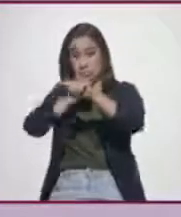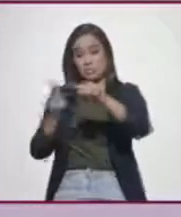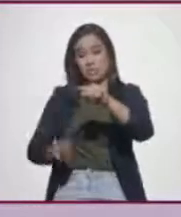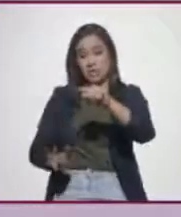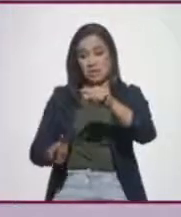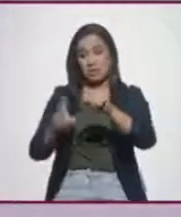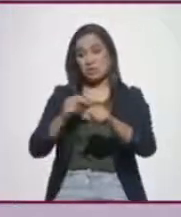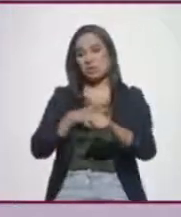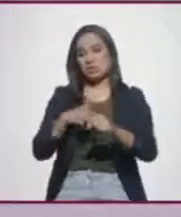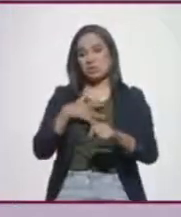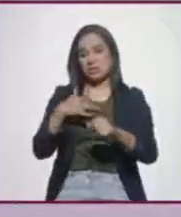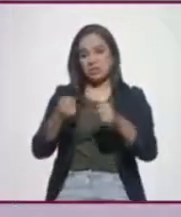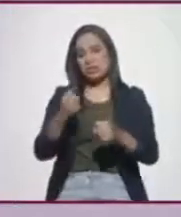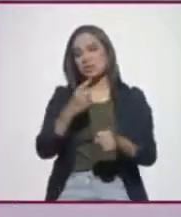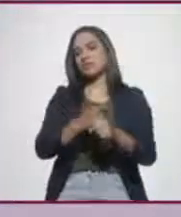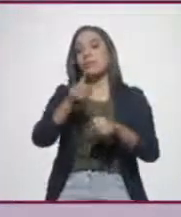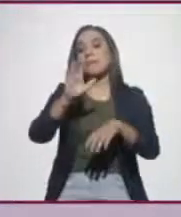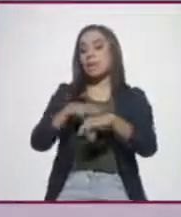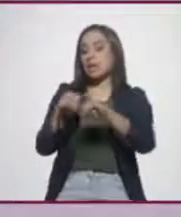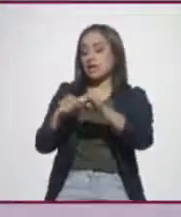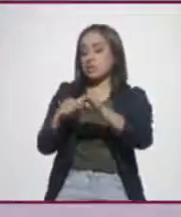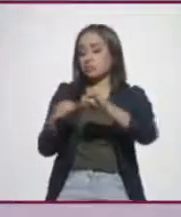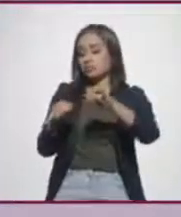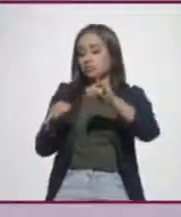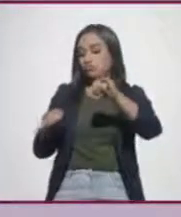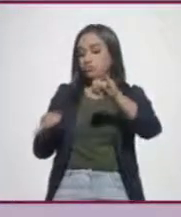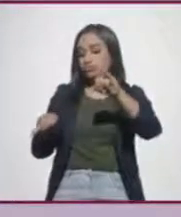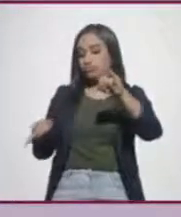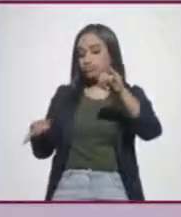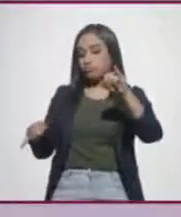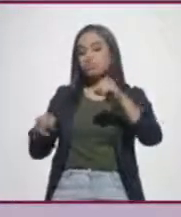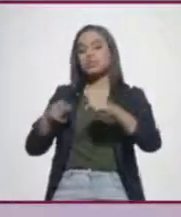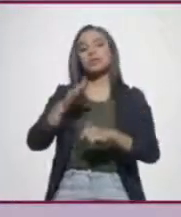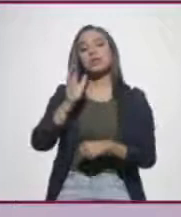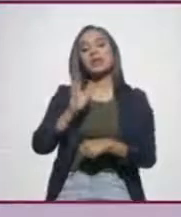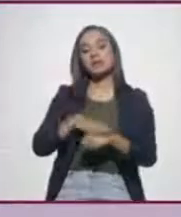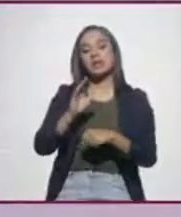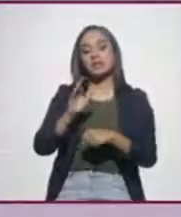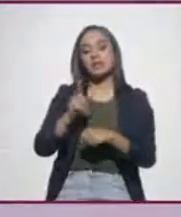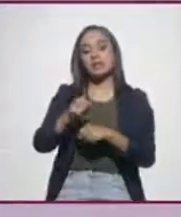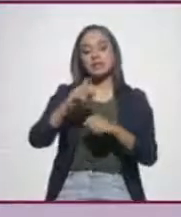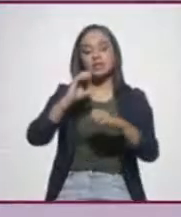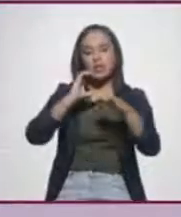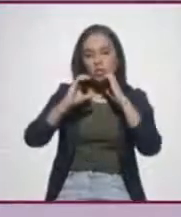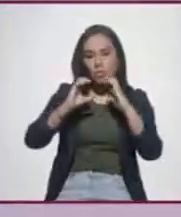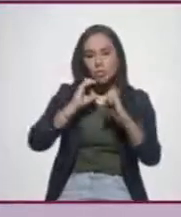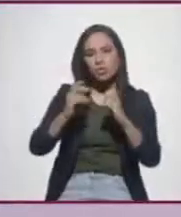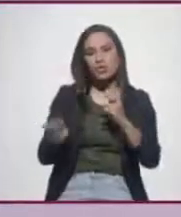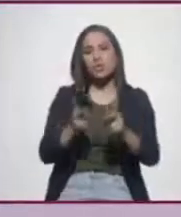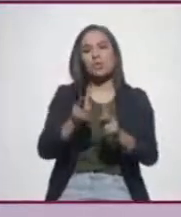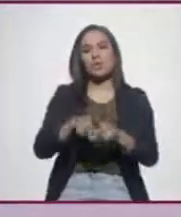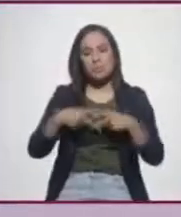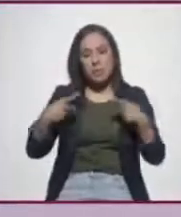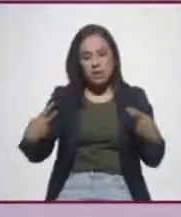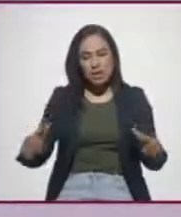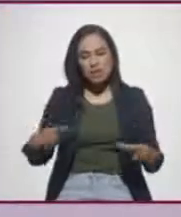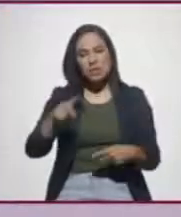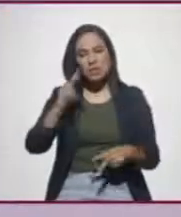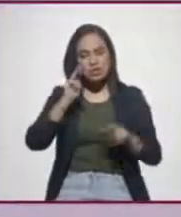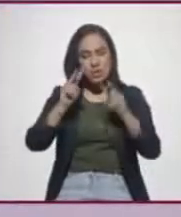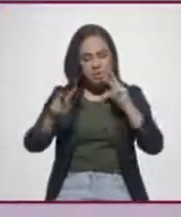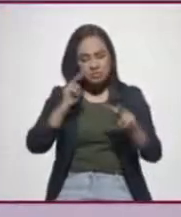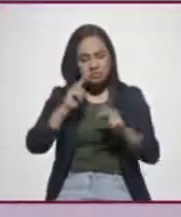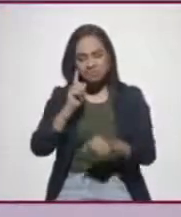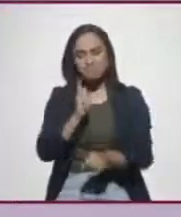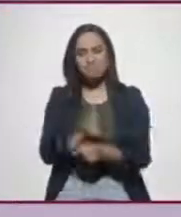nuevamente, a la medida que te vas alejando, estas percepciones están hechas más de medios de comunicación, de periódicos, de lo que te enteras.